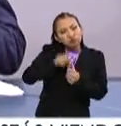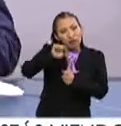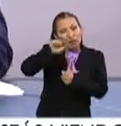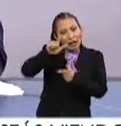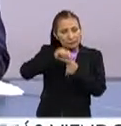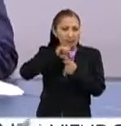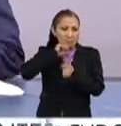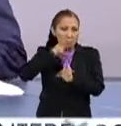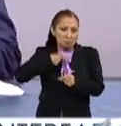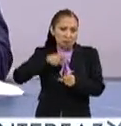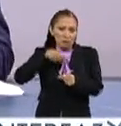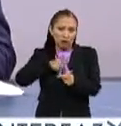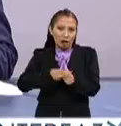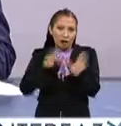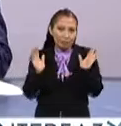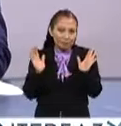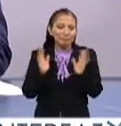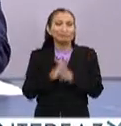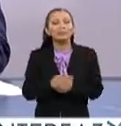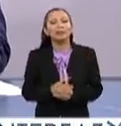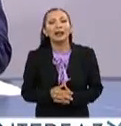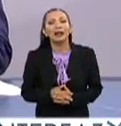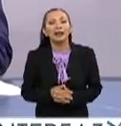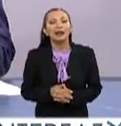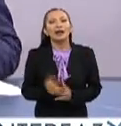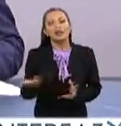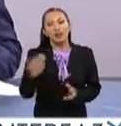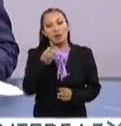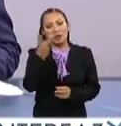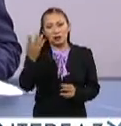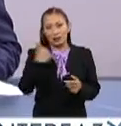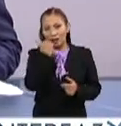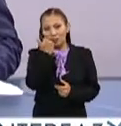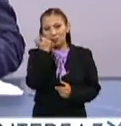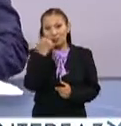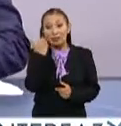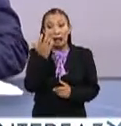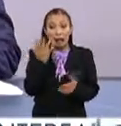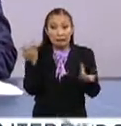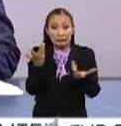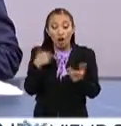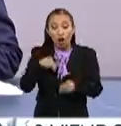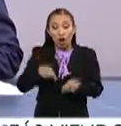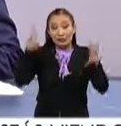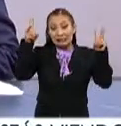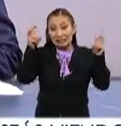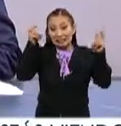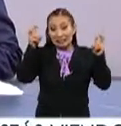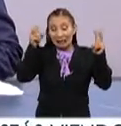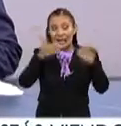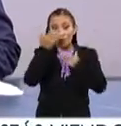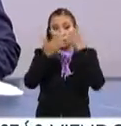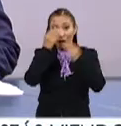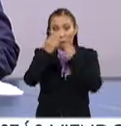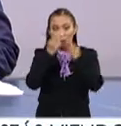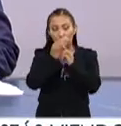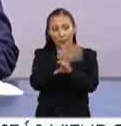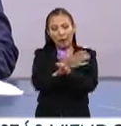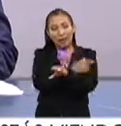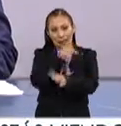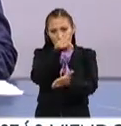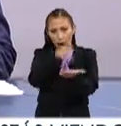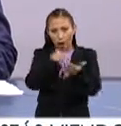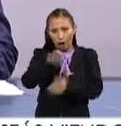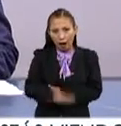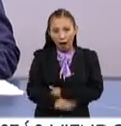profesional y por supuesto en la parte personal de cualquier estudiante que lo logra hacer. Hoy en nuestra sección Estudiar en el Mundo nos acompaña en